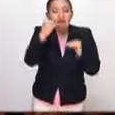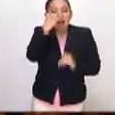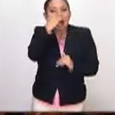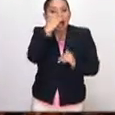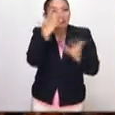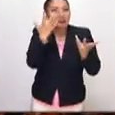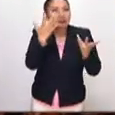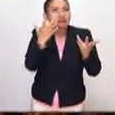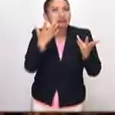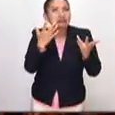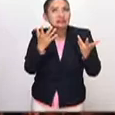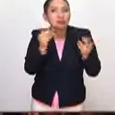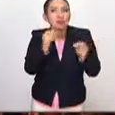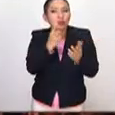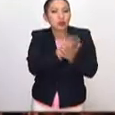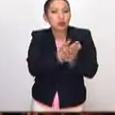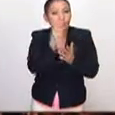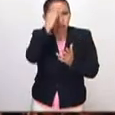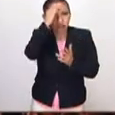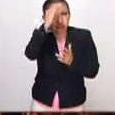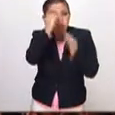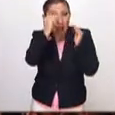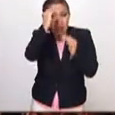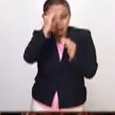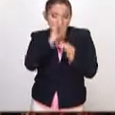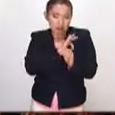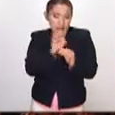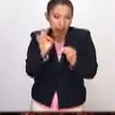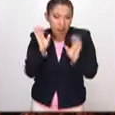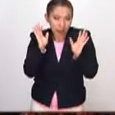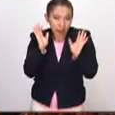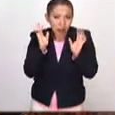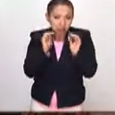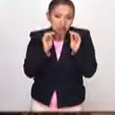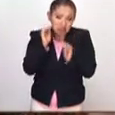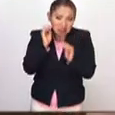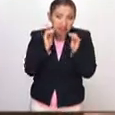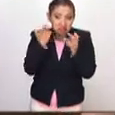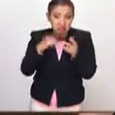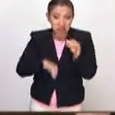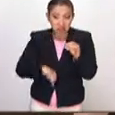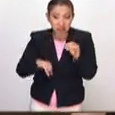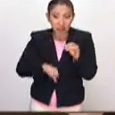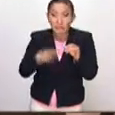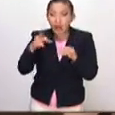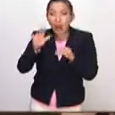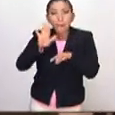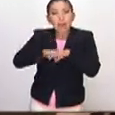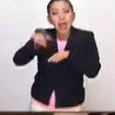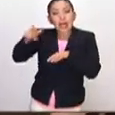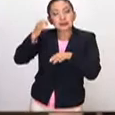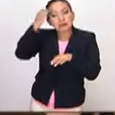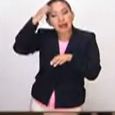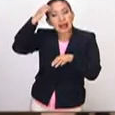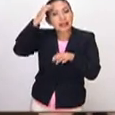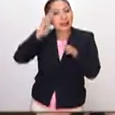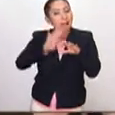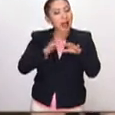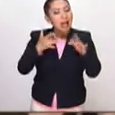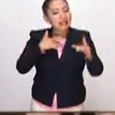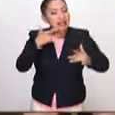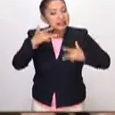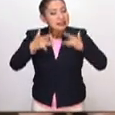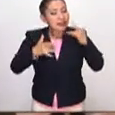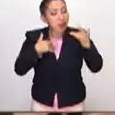nivel no solo intelectual, que puede ser un nivel interesante, pero más el de la experiencia,